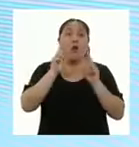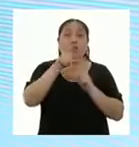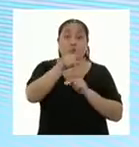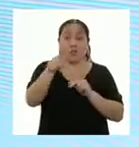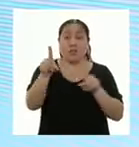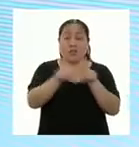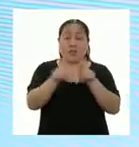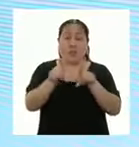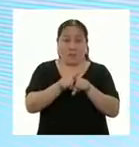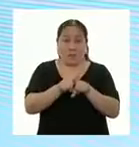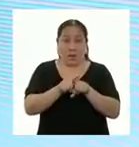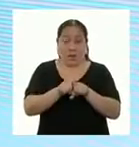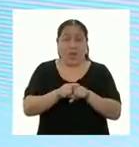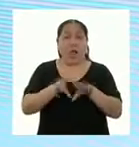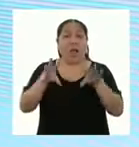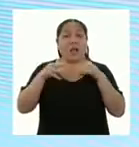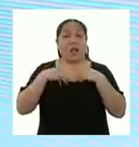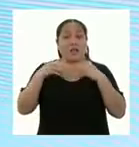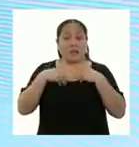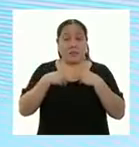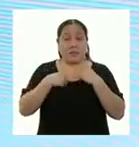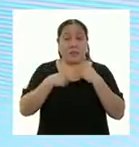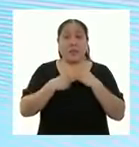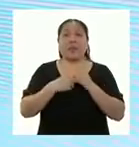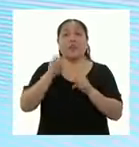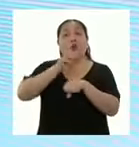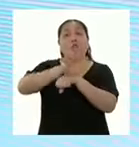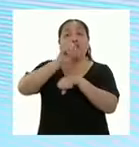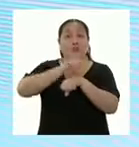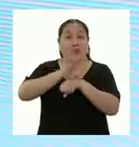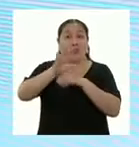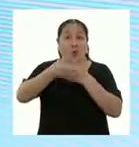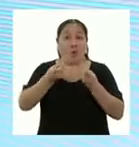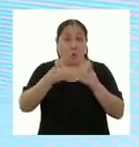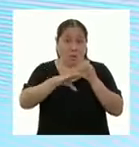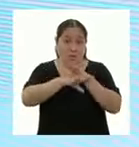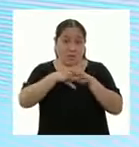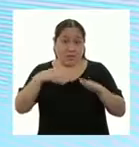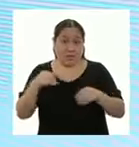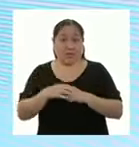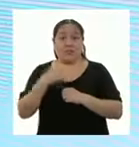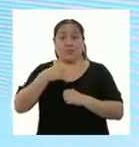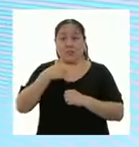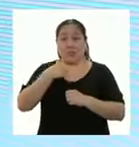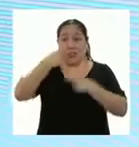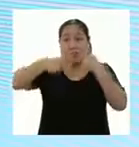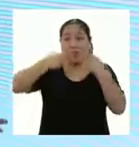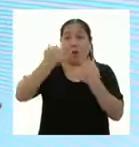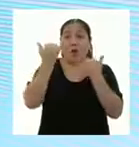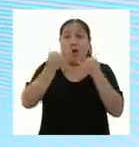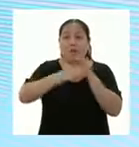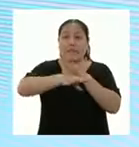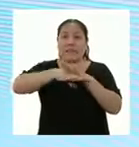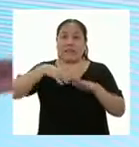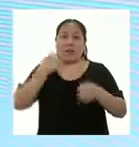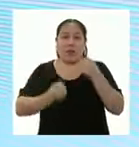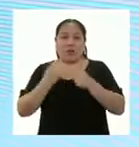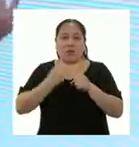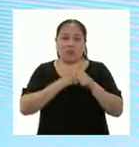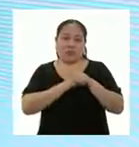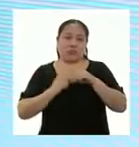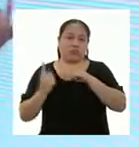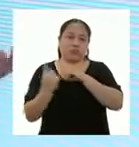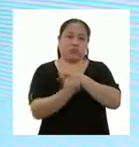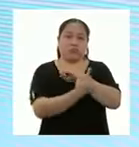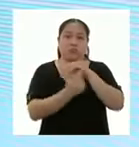siguiendo todas las recomendaciones cuando salen. En fin, como les contaba, hoy salí a correr y para no alejarme de mi casa, di